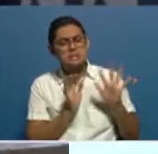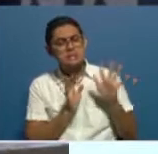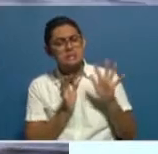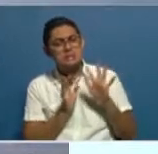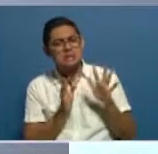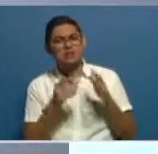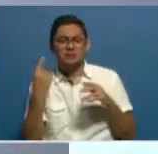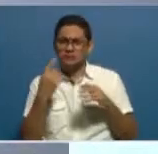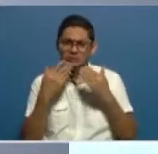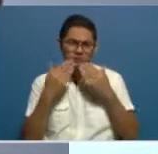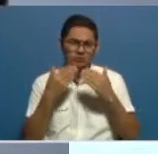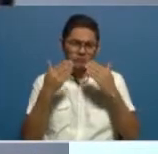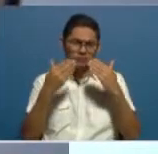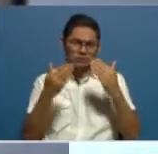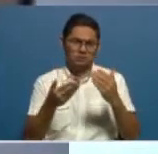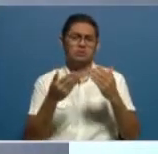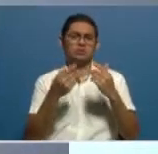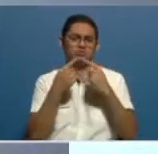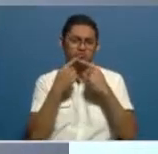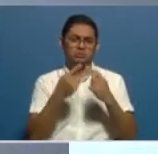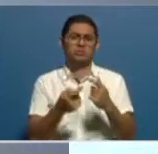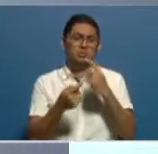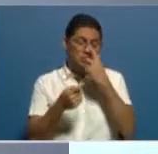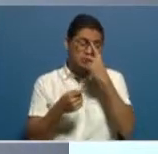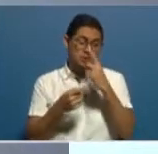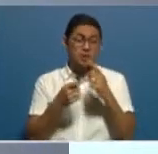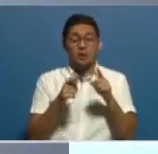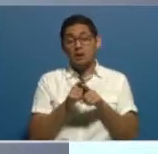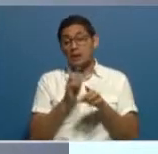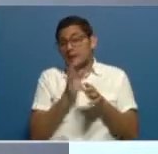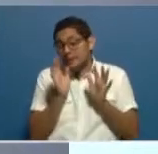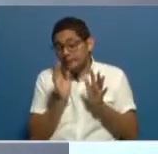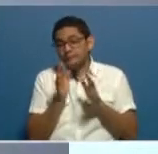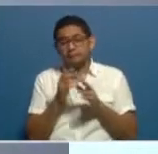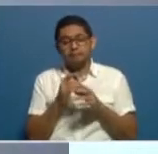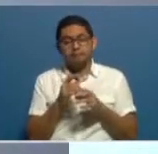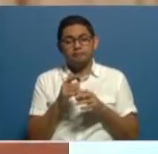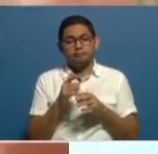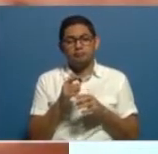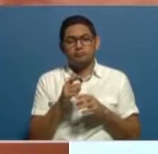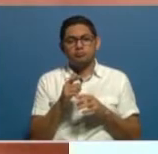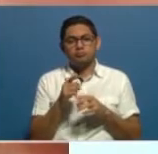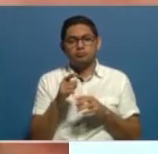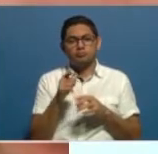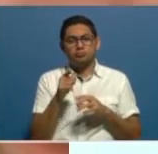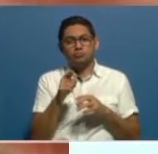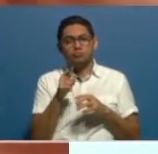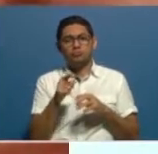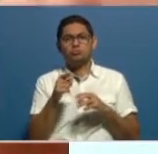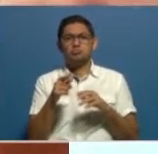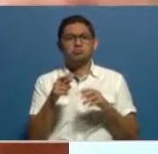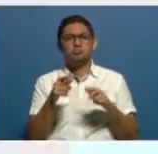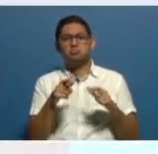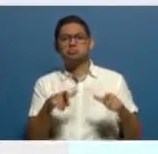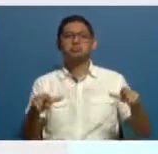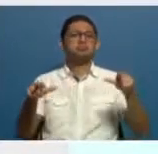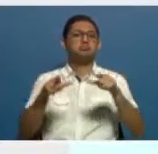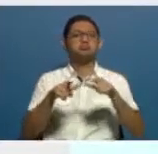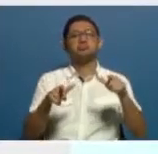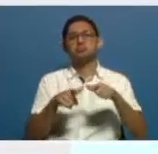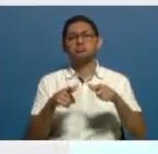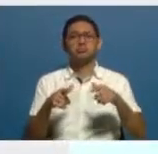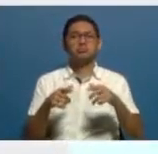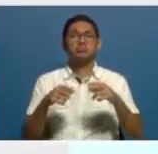siempre hemos dado nuestras recomendaciones, principalmente, si se presentan y mantienen lugares abiertos, si están las